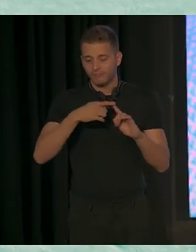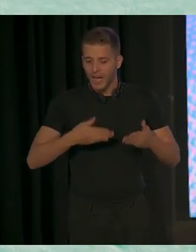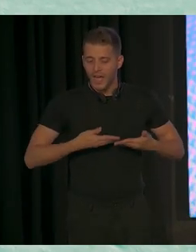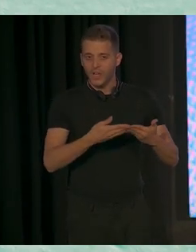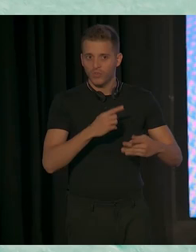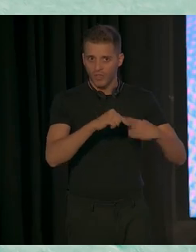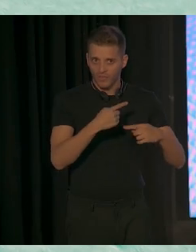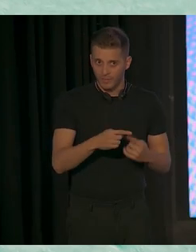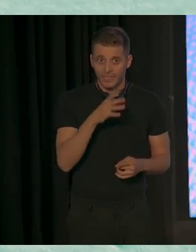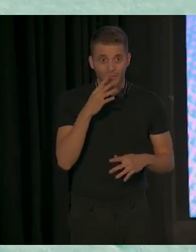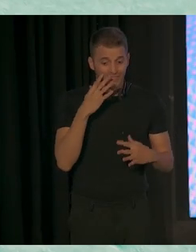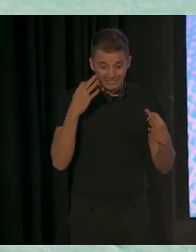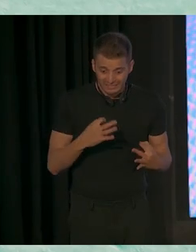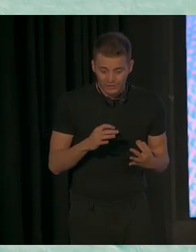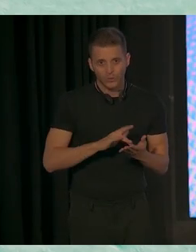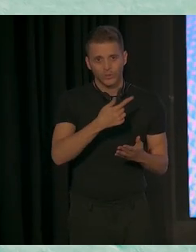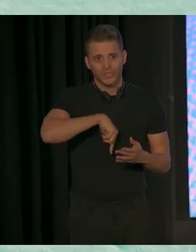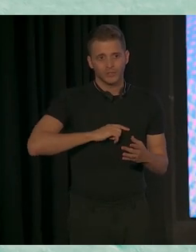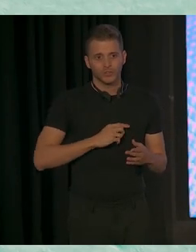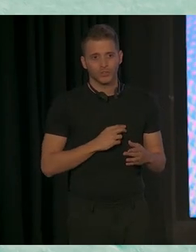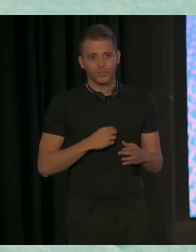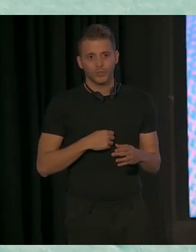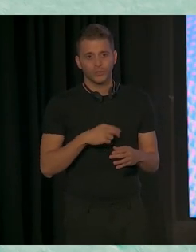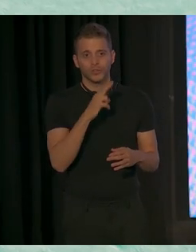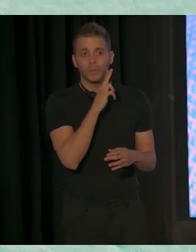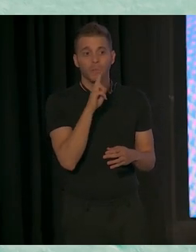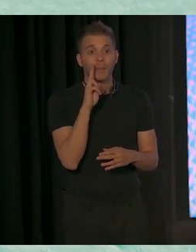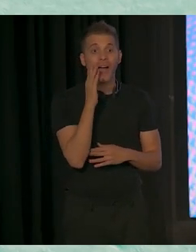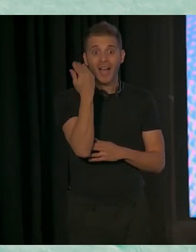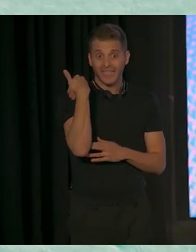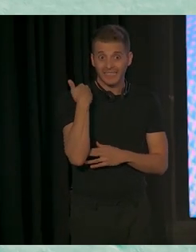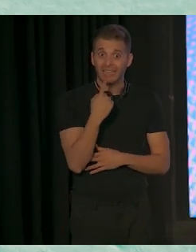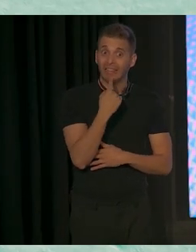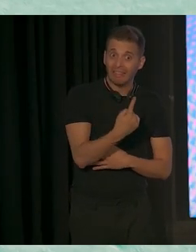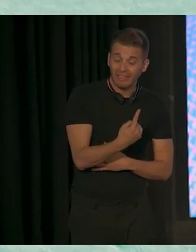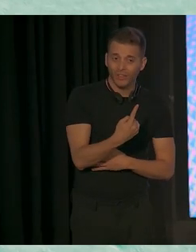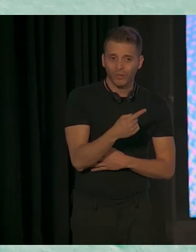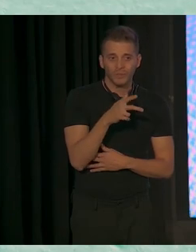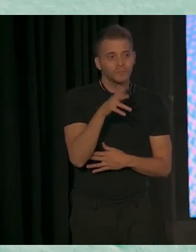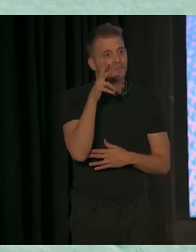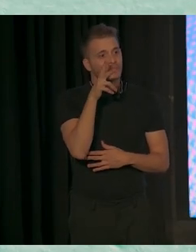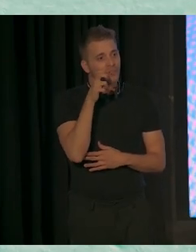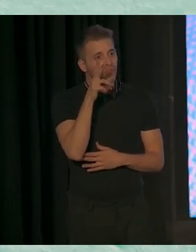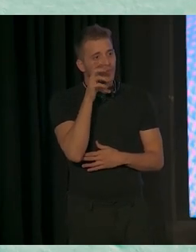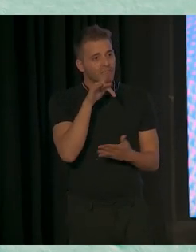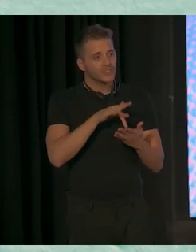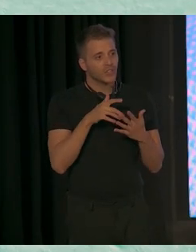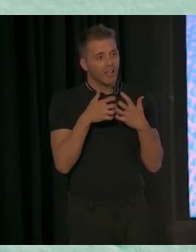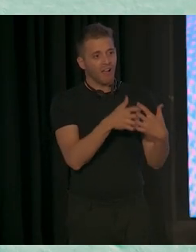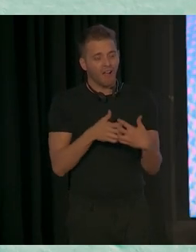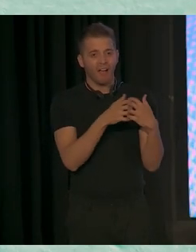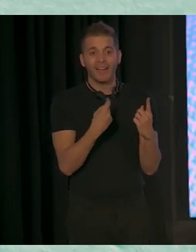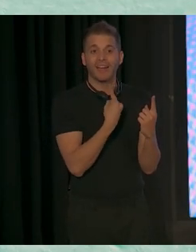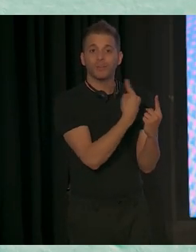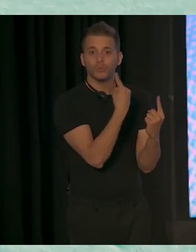porque seguramente no hubiéramos tenido que escuchar a la madre que habló ayer, ¿no? Cómo van luchando cada uno de manera individual